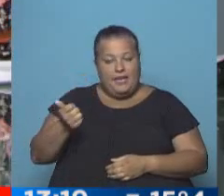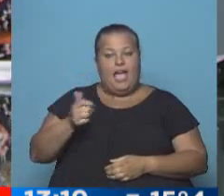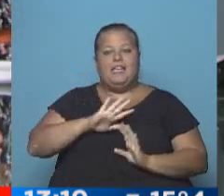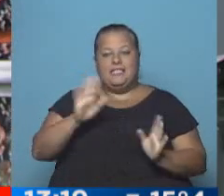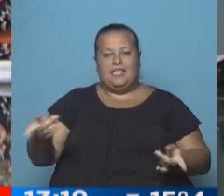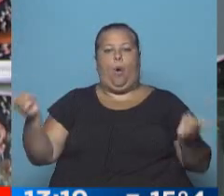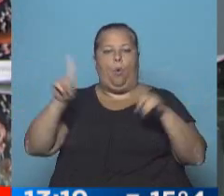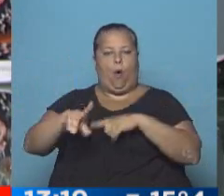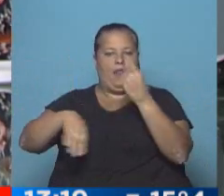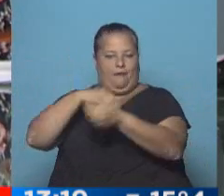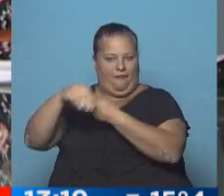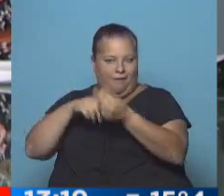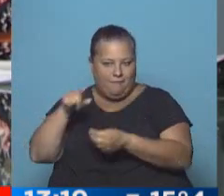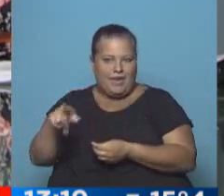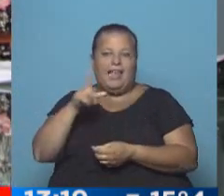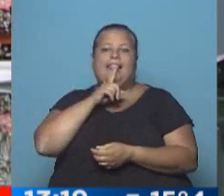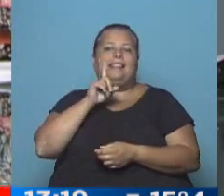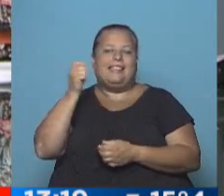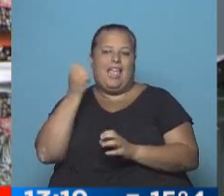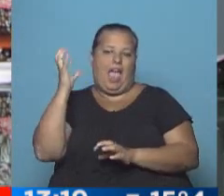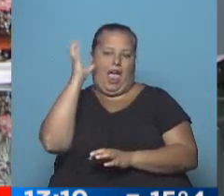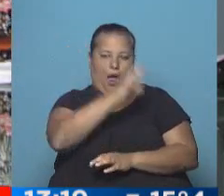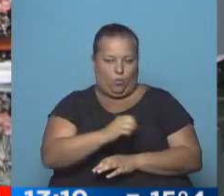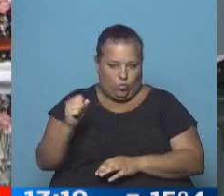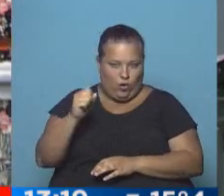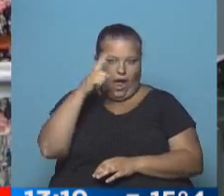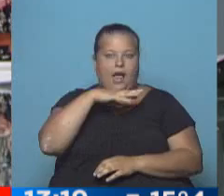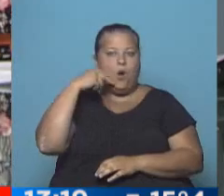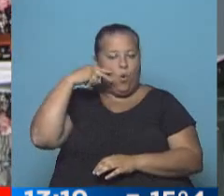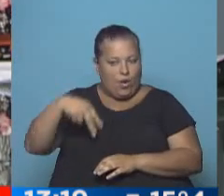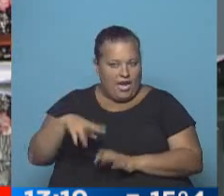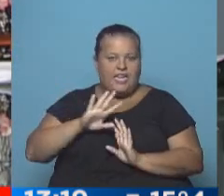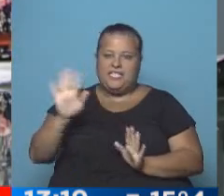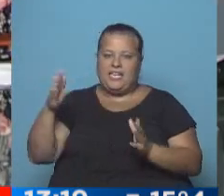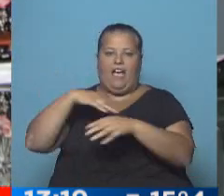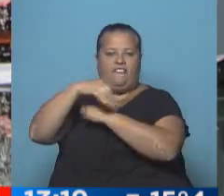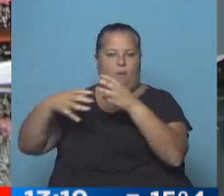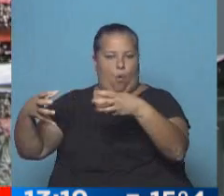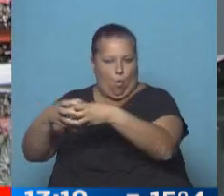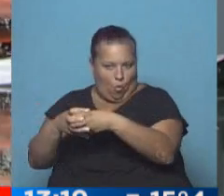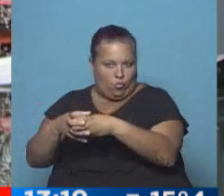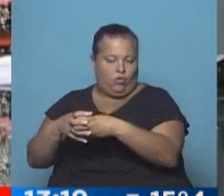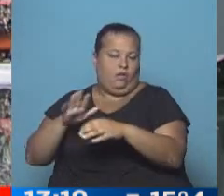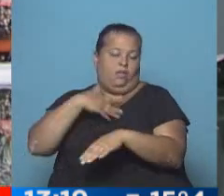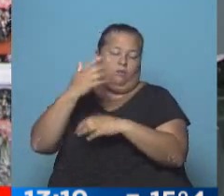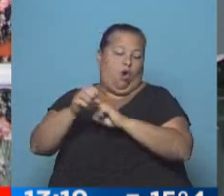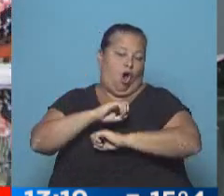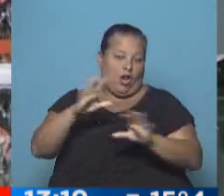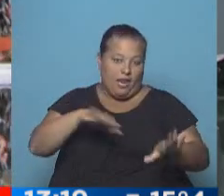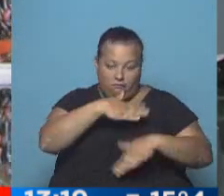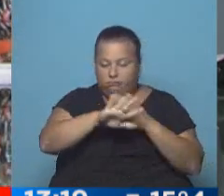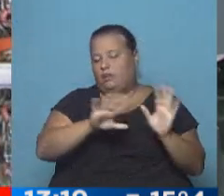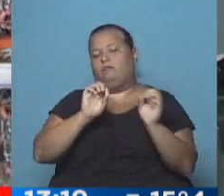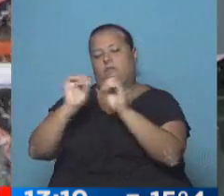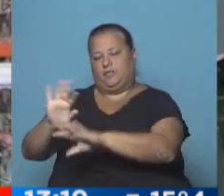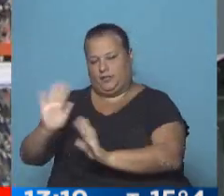se ha reencontrado con su familia, con sus tías que la fueron a buscar hasta Junín, está ya en el entorno familiar luego de lo atroz que ha ocurrido